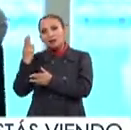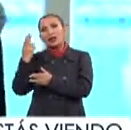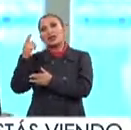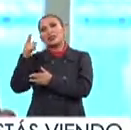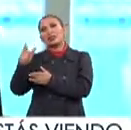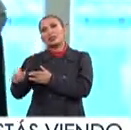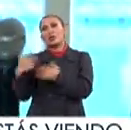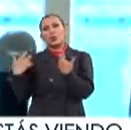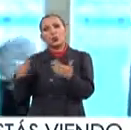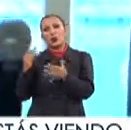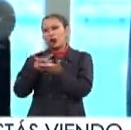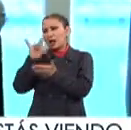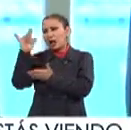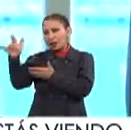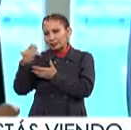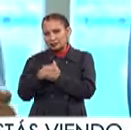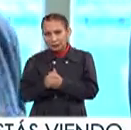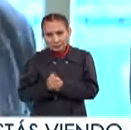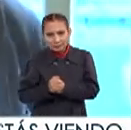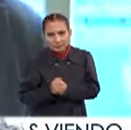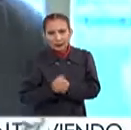Muchísimas gracias Vielen Dank